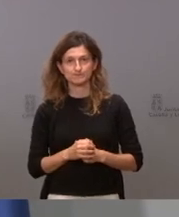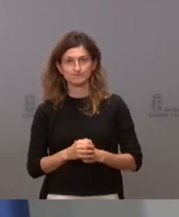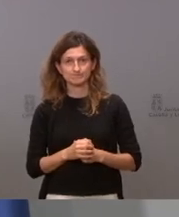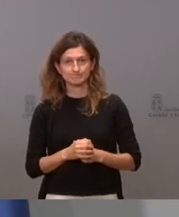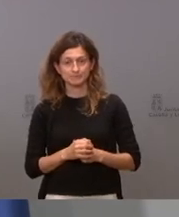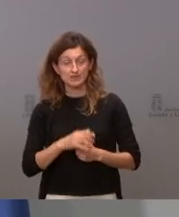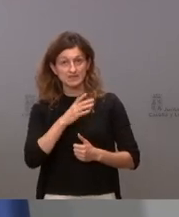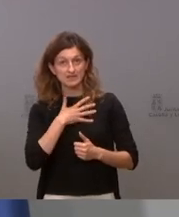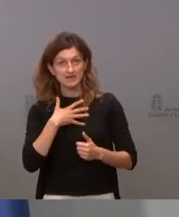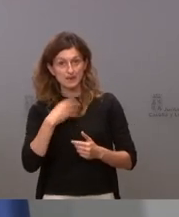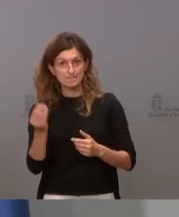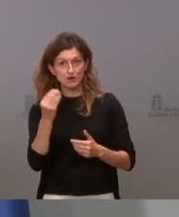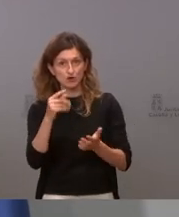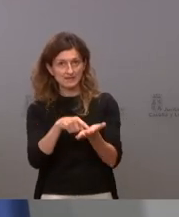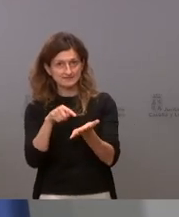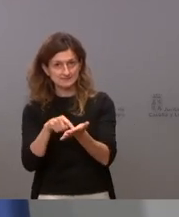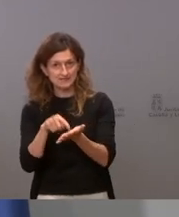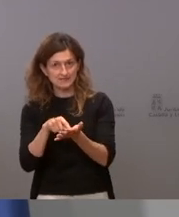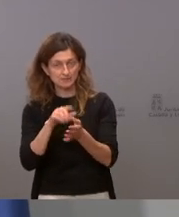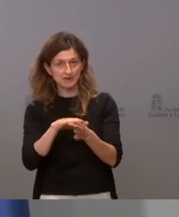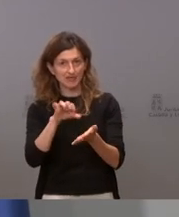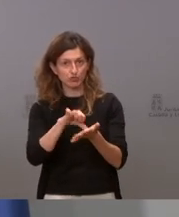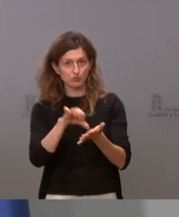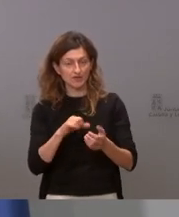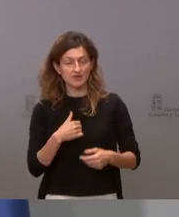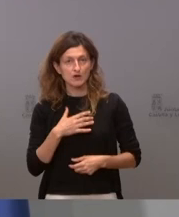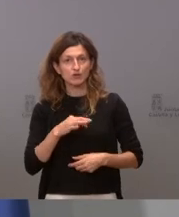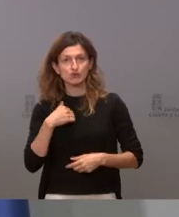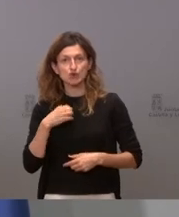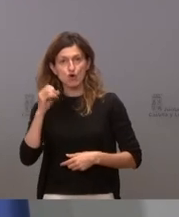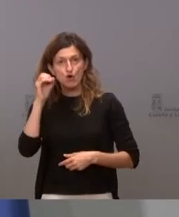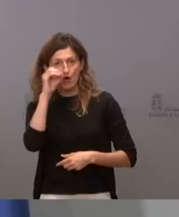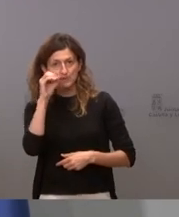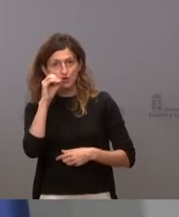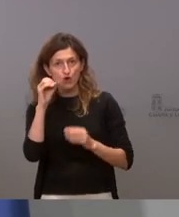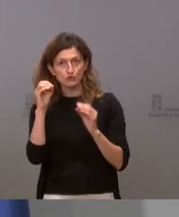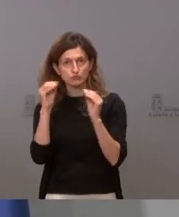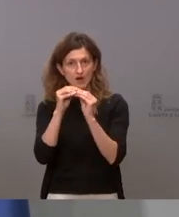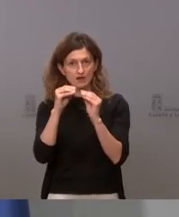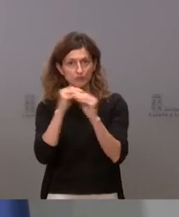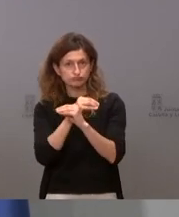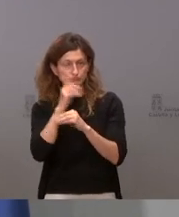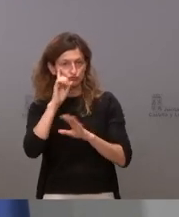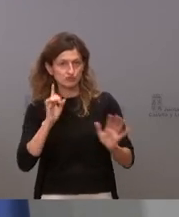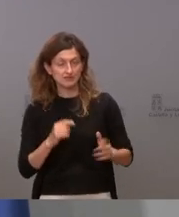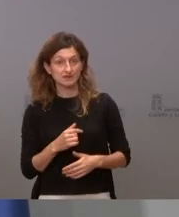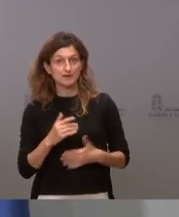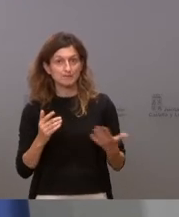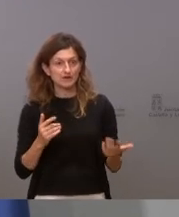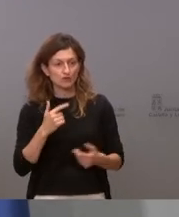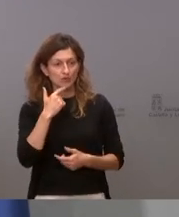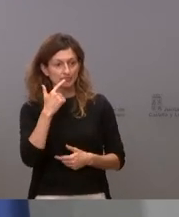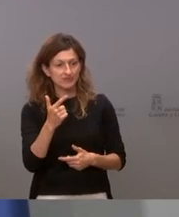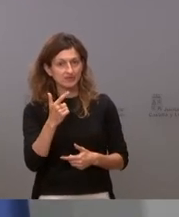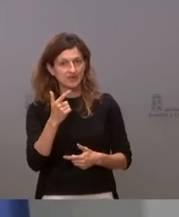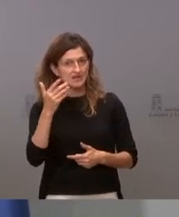de exigir las mejoras que crean necesarias para su ciudad una cosa es que yo comparta o no las propuestas concretas pero le voy a decir lo que